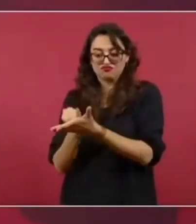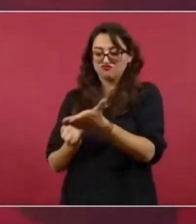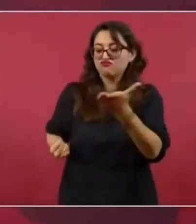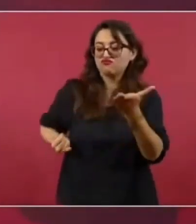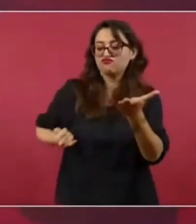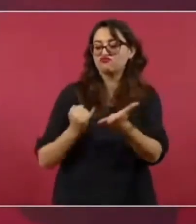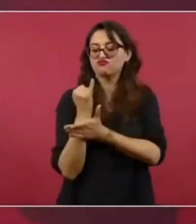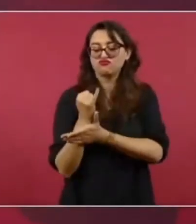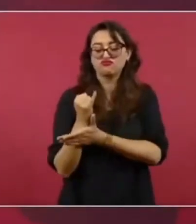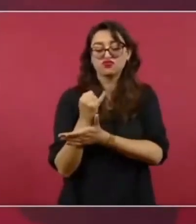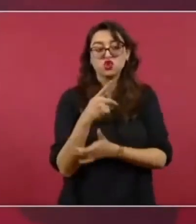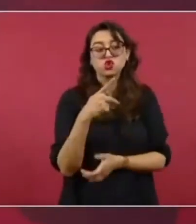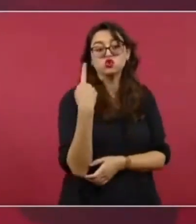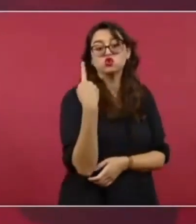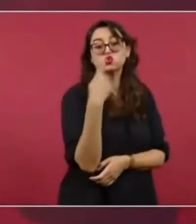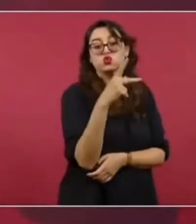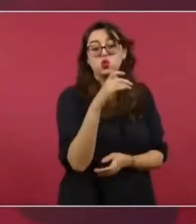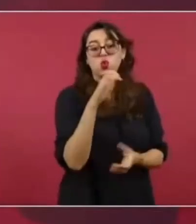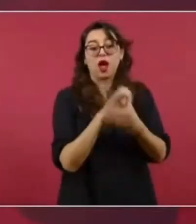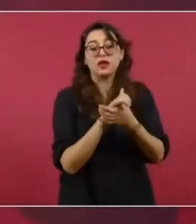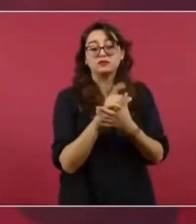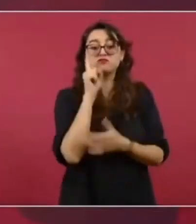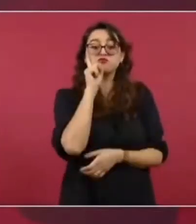libera o